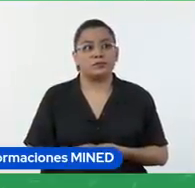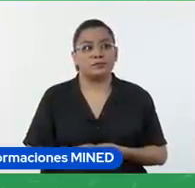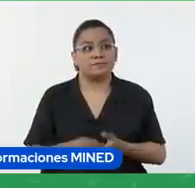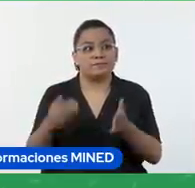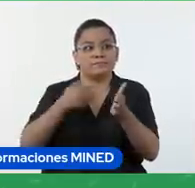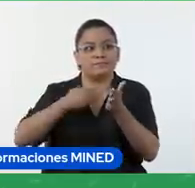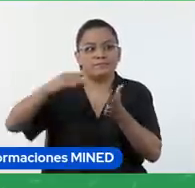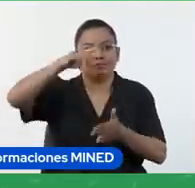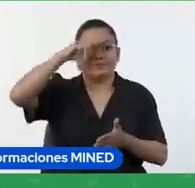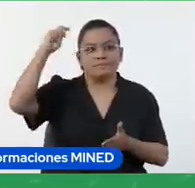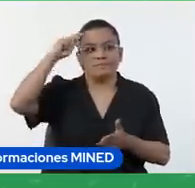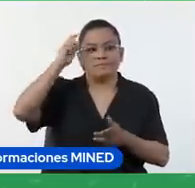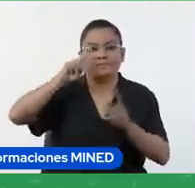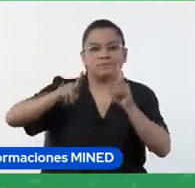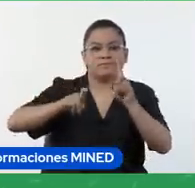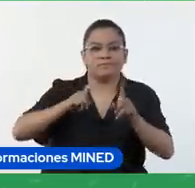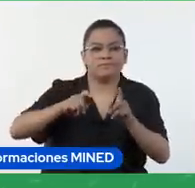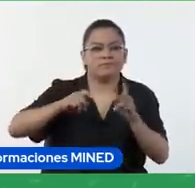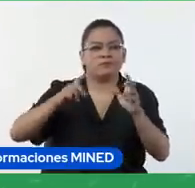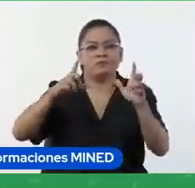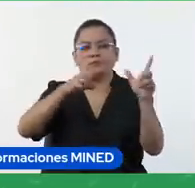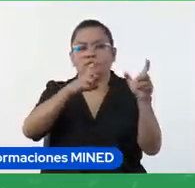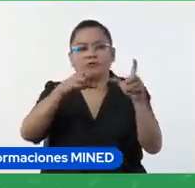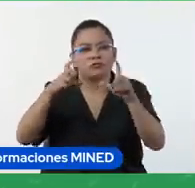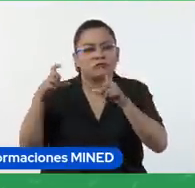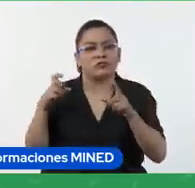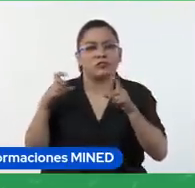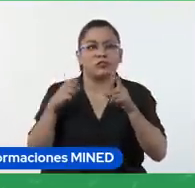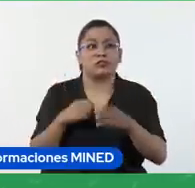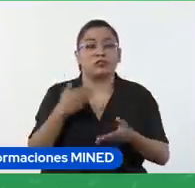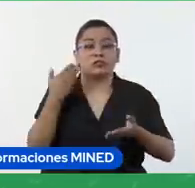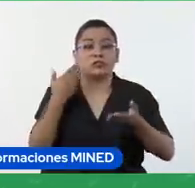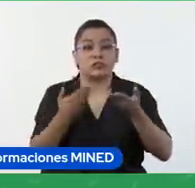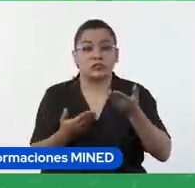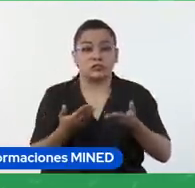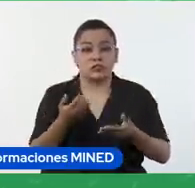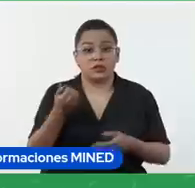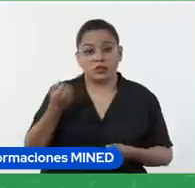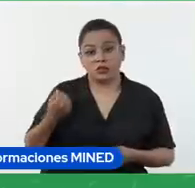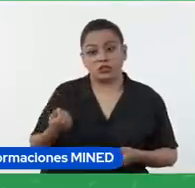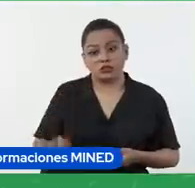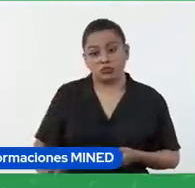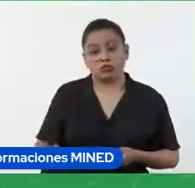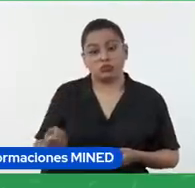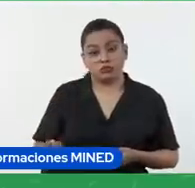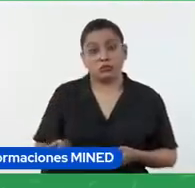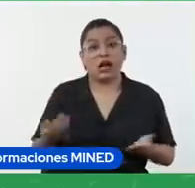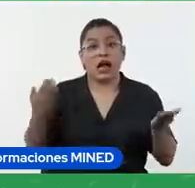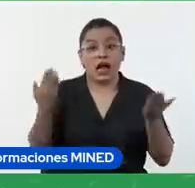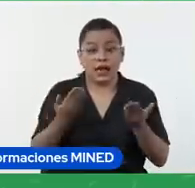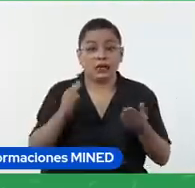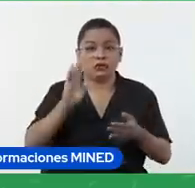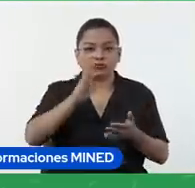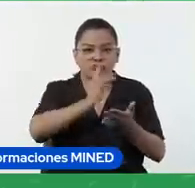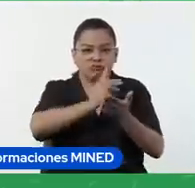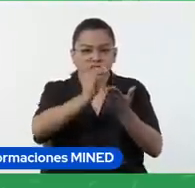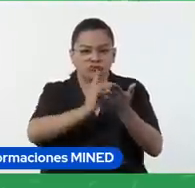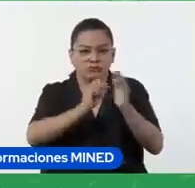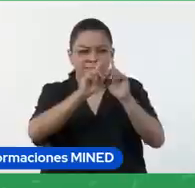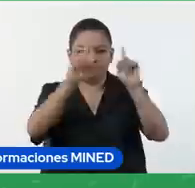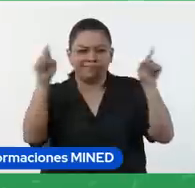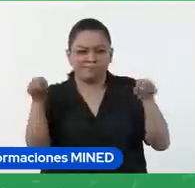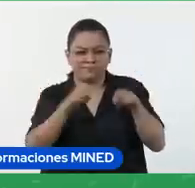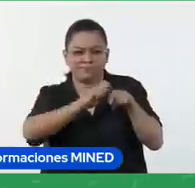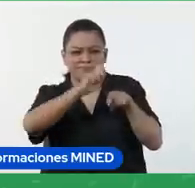trabajar con preguntas imágenes tal vez cada estudiante puede crear su propio diseño en la pizarra